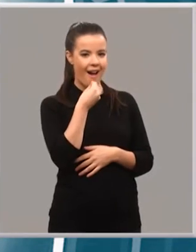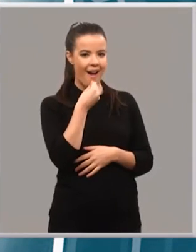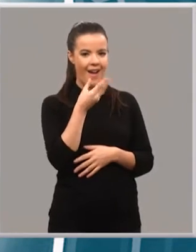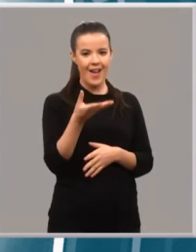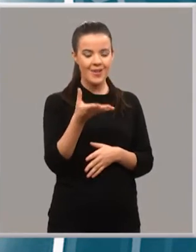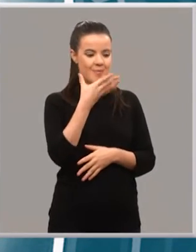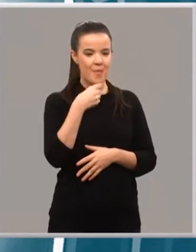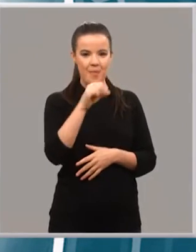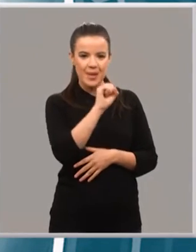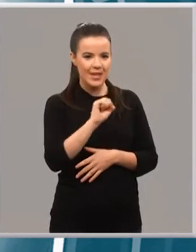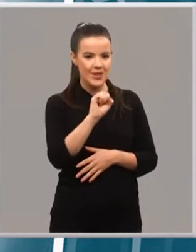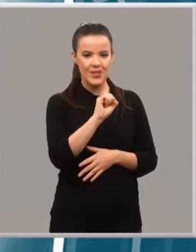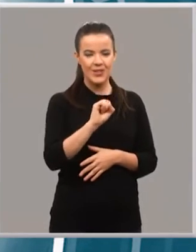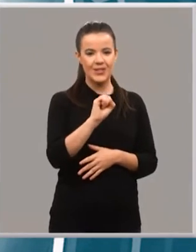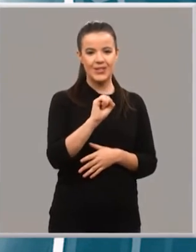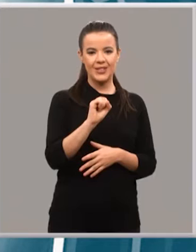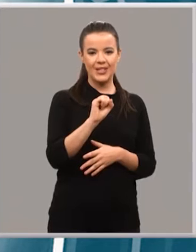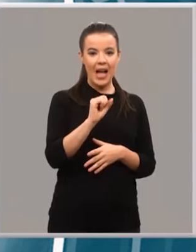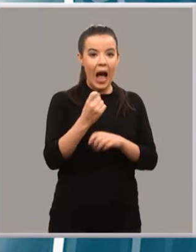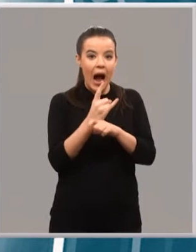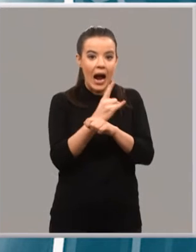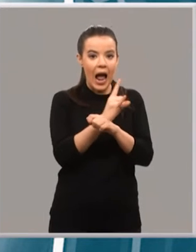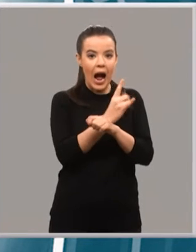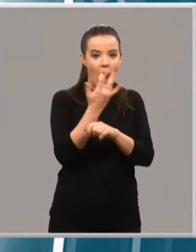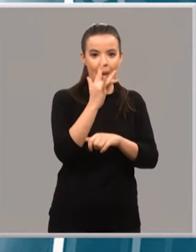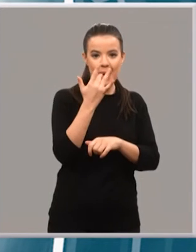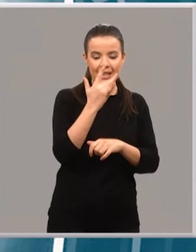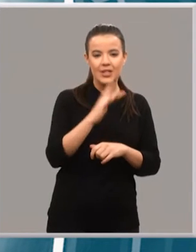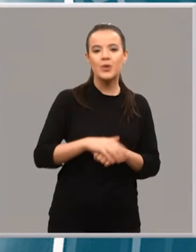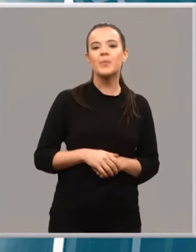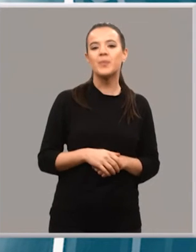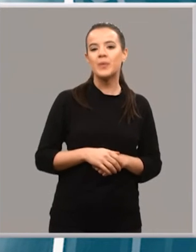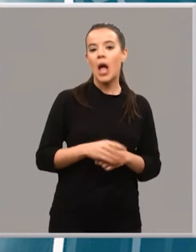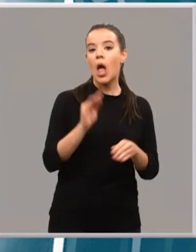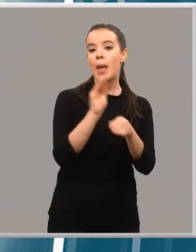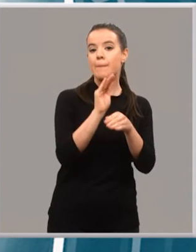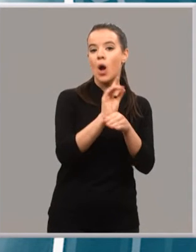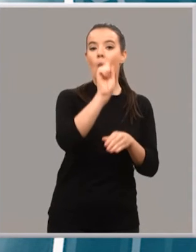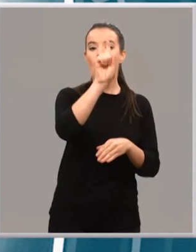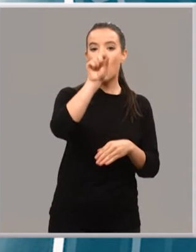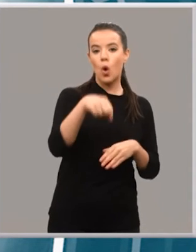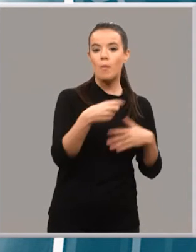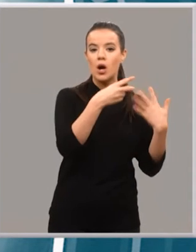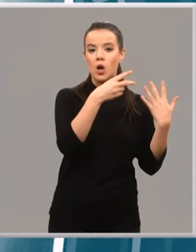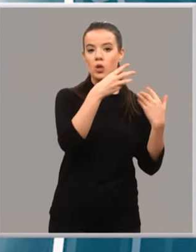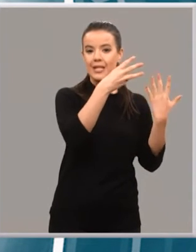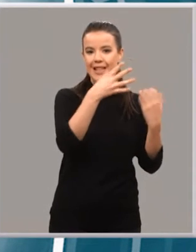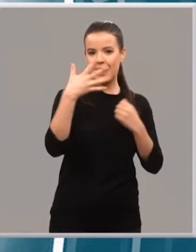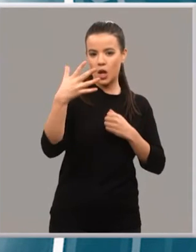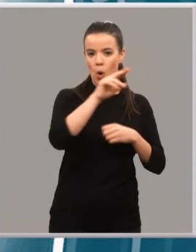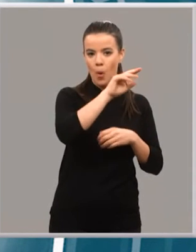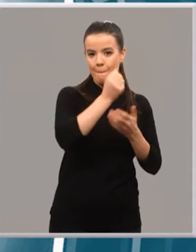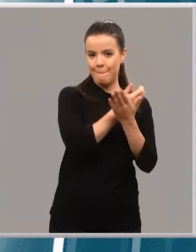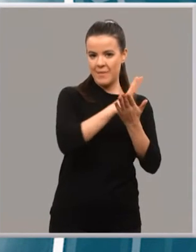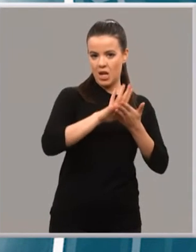¡Es chulísimo! ¡Es un caracol! Tras una inversión de 1,85 millones, este centro de titularidad